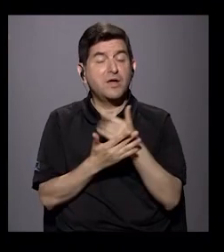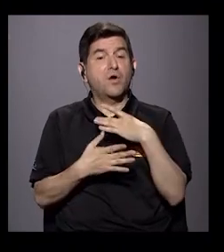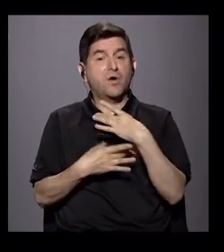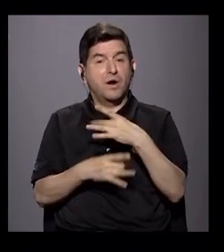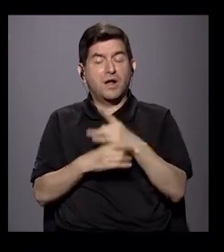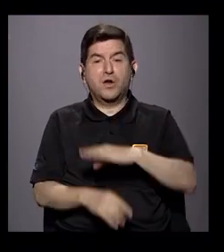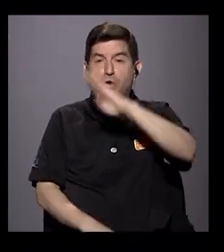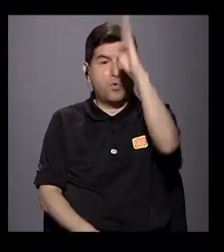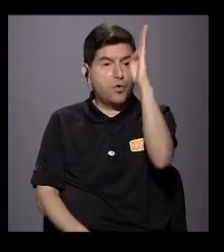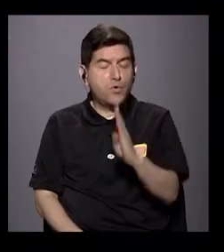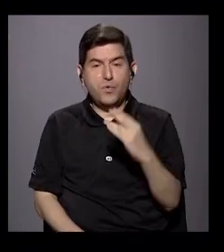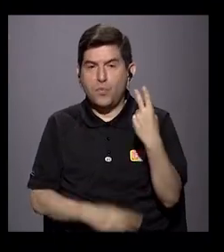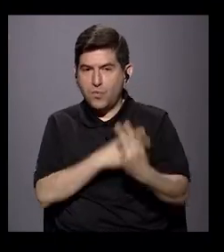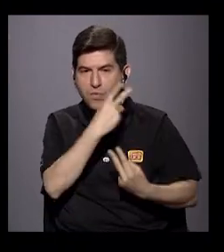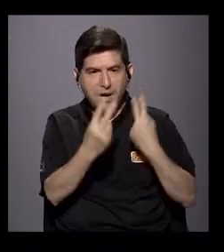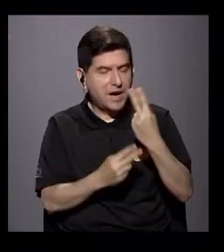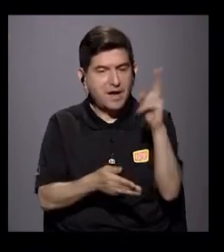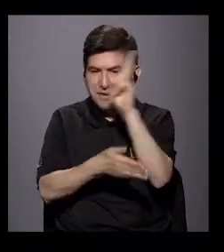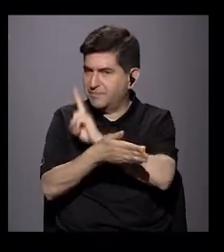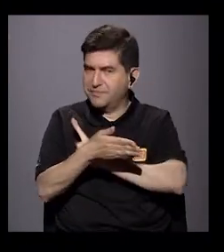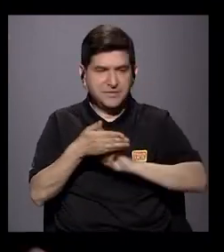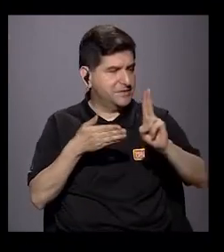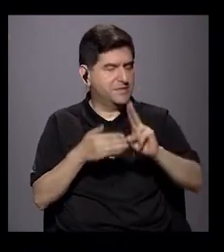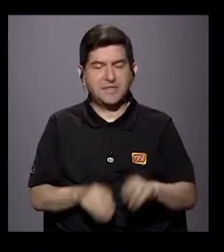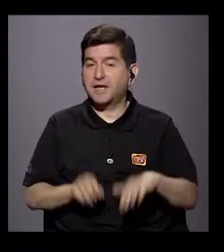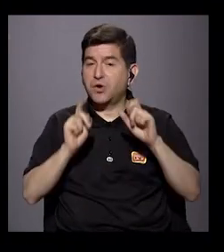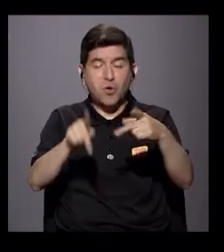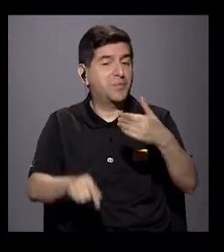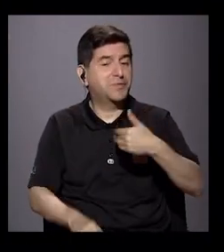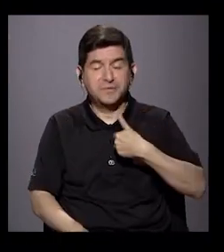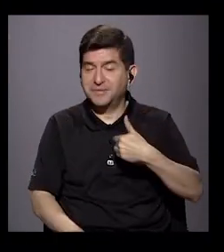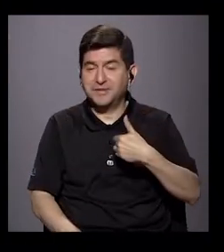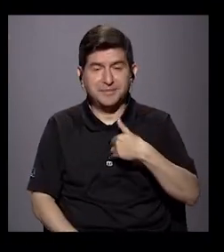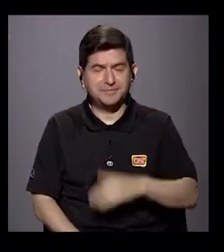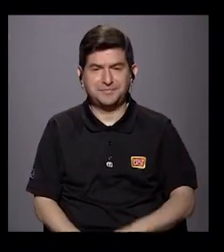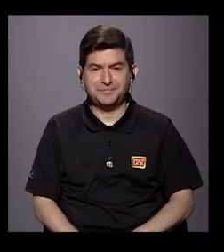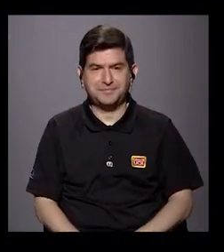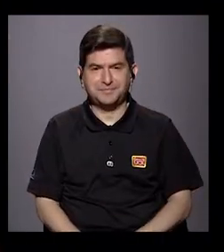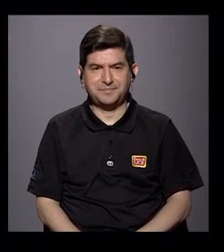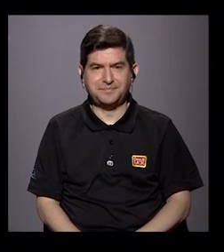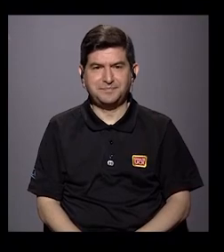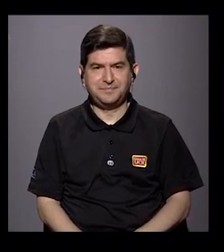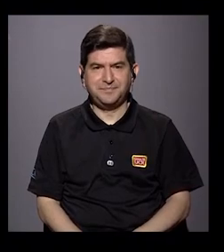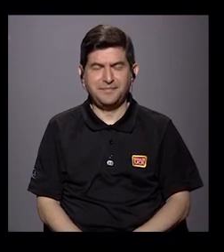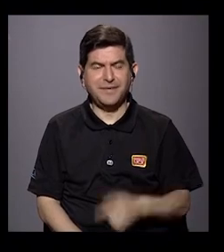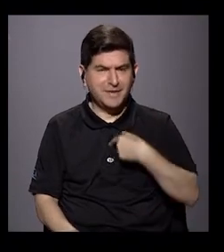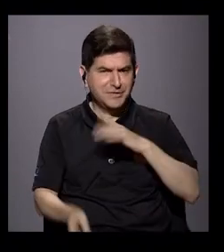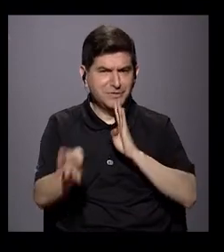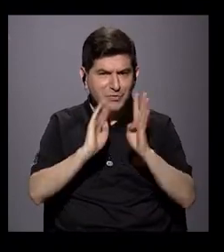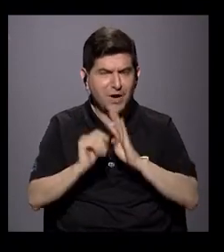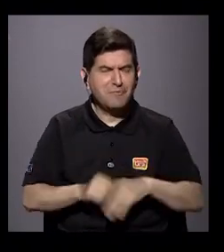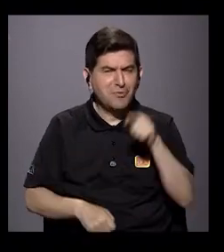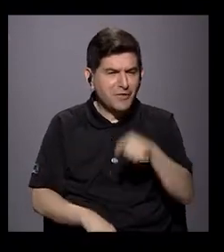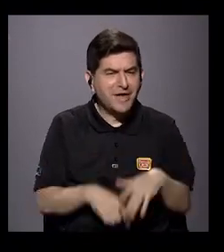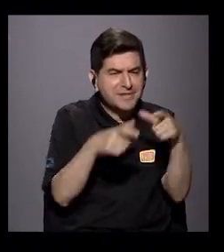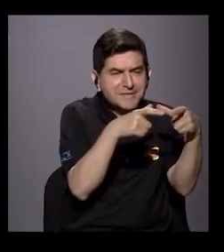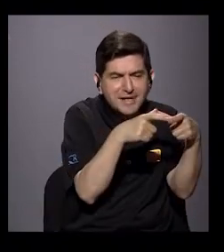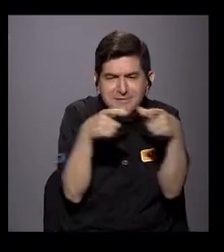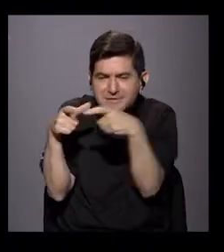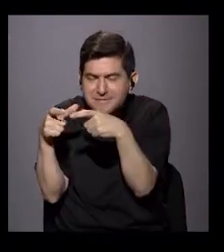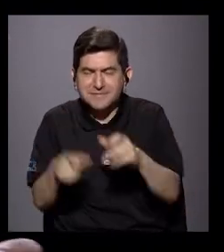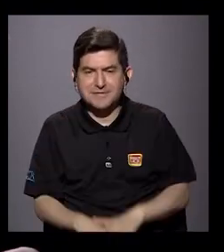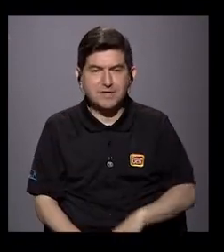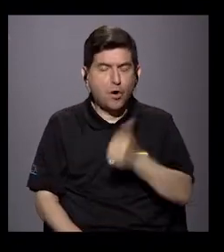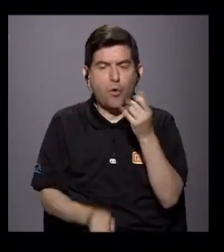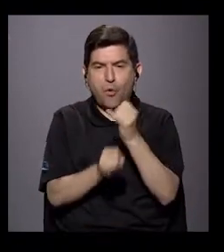interesante. Nunca había visitado la universidad. Nunca había tenido esa oportunidad. Ve cómo hablo mucho de esos guetos. ¿Qué otras